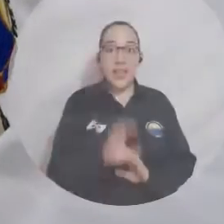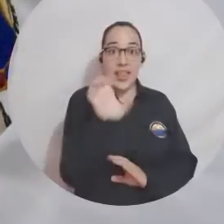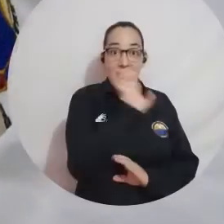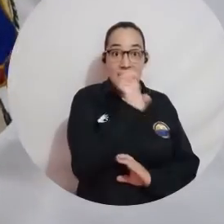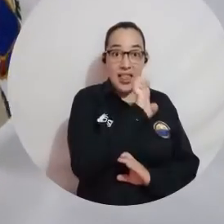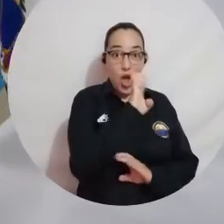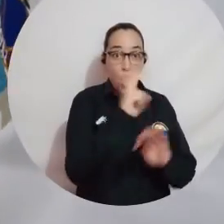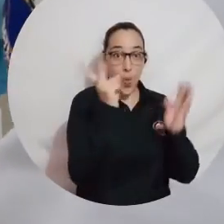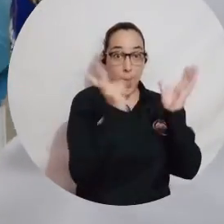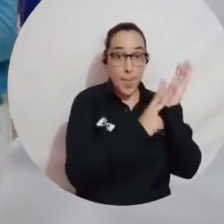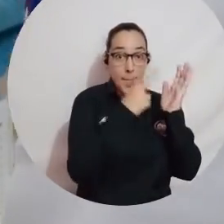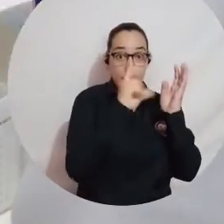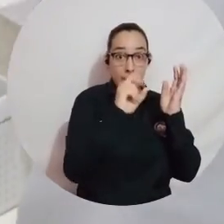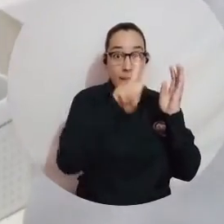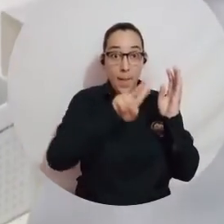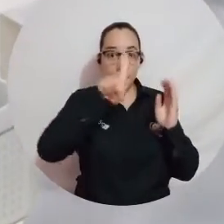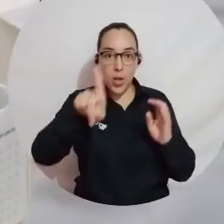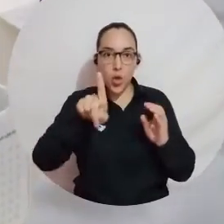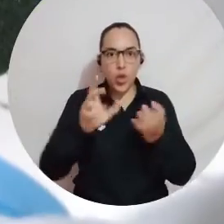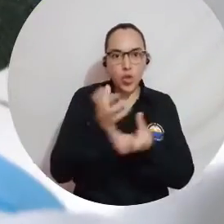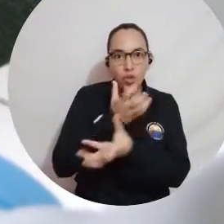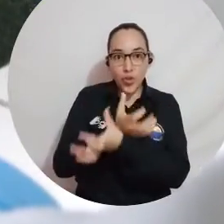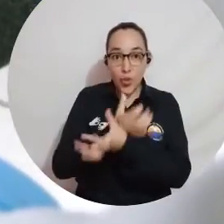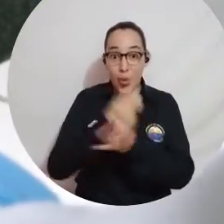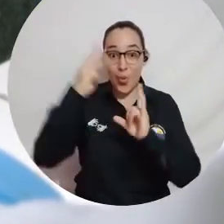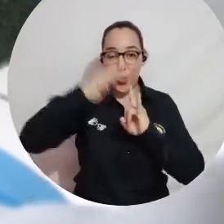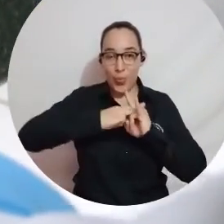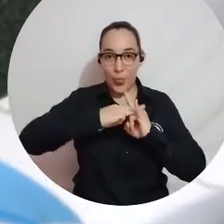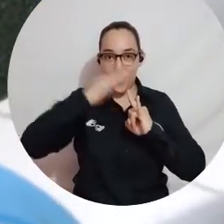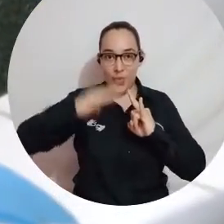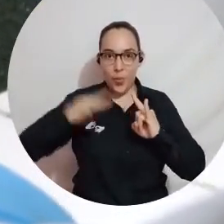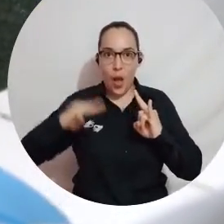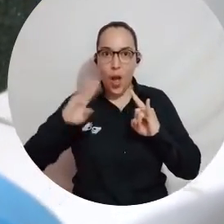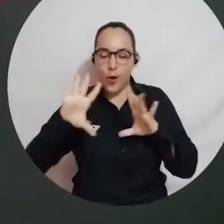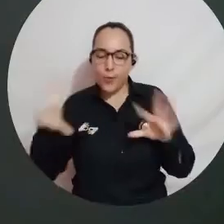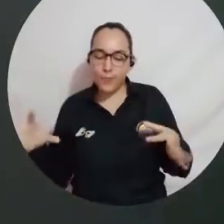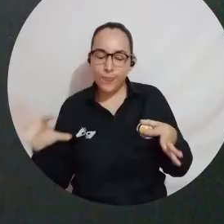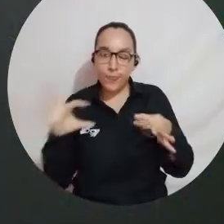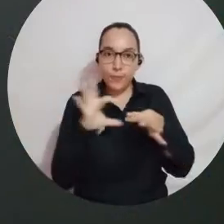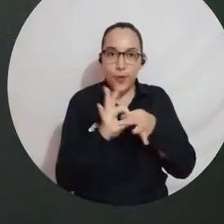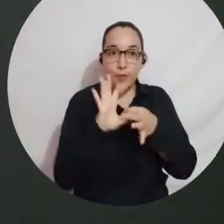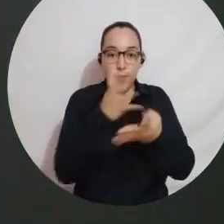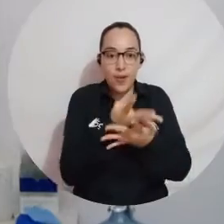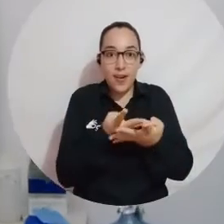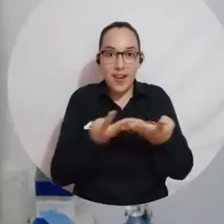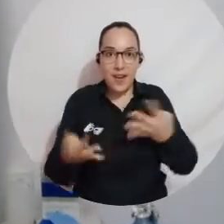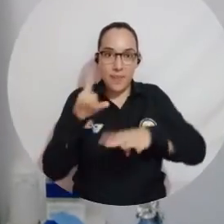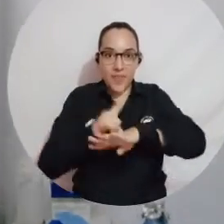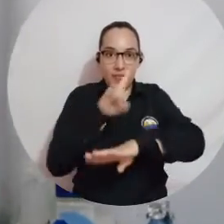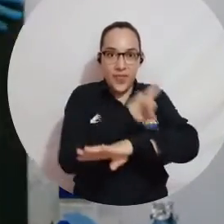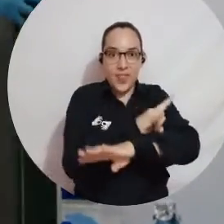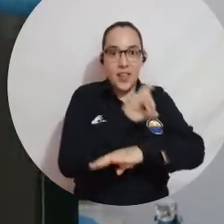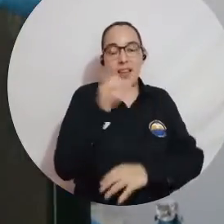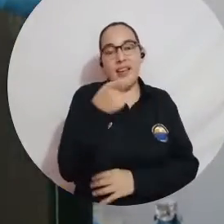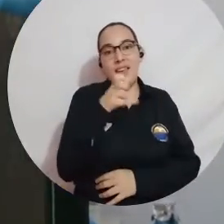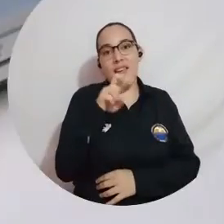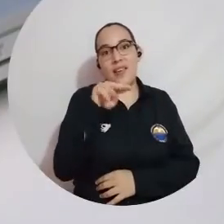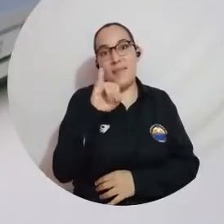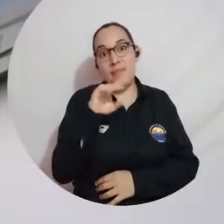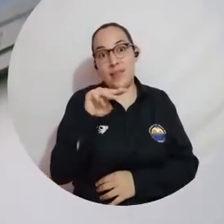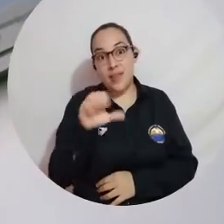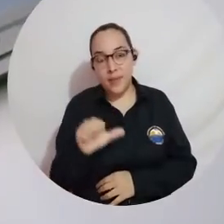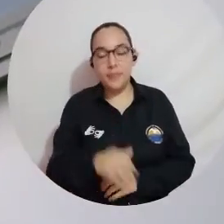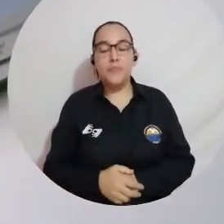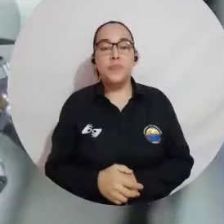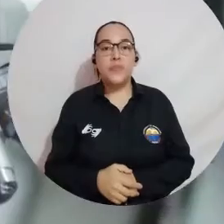Desde enero de 2021, científicos de la Universidad del Magdalena se unieron a la Red de Vigilancia Genómica de COVID-19,